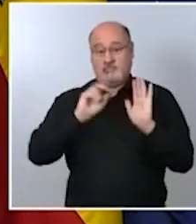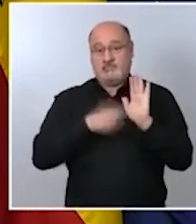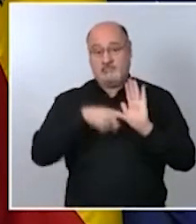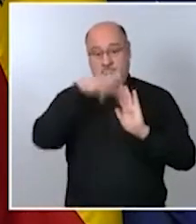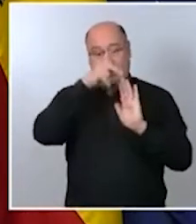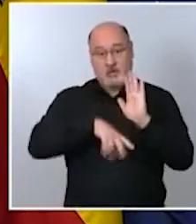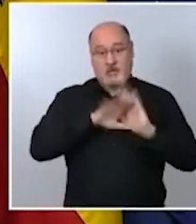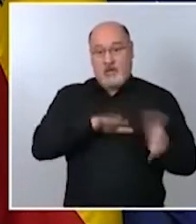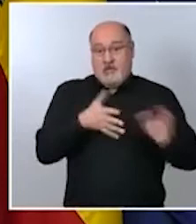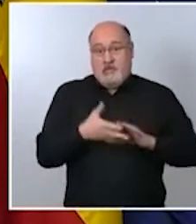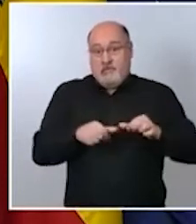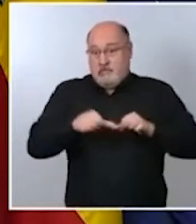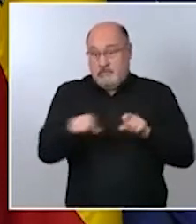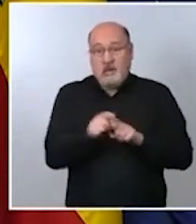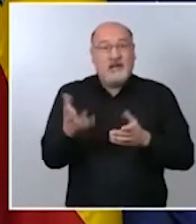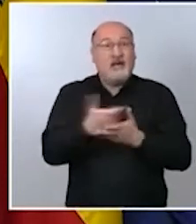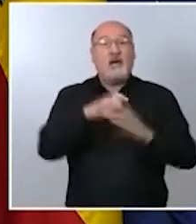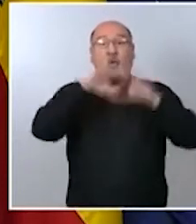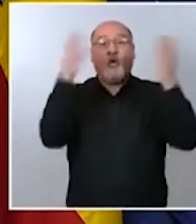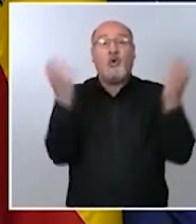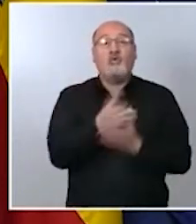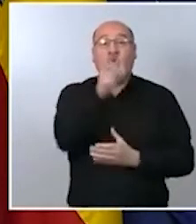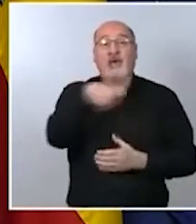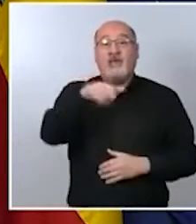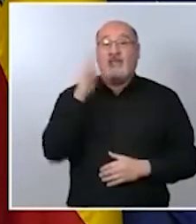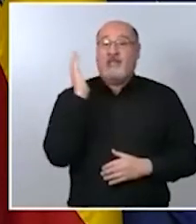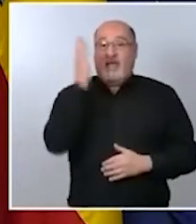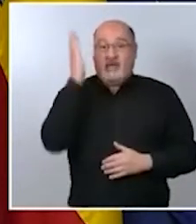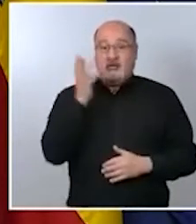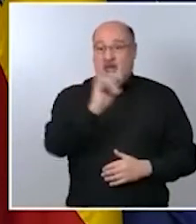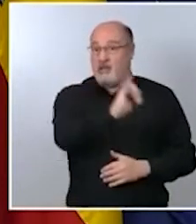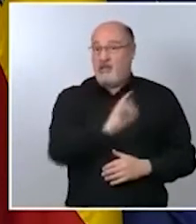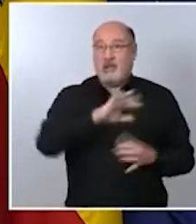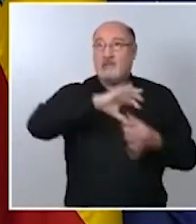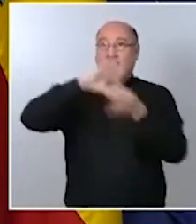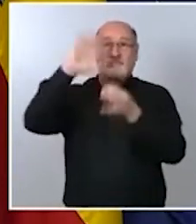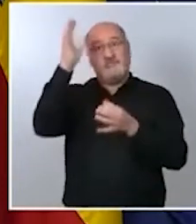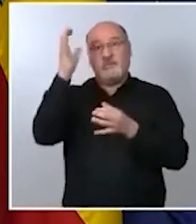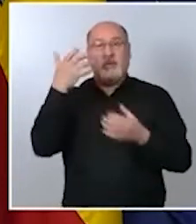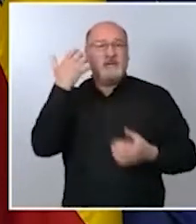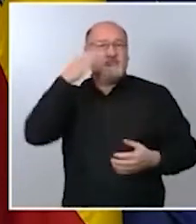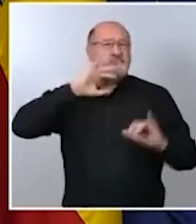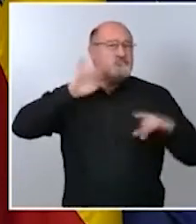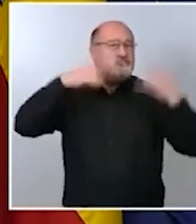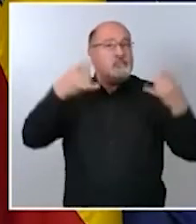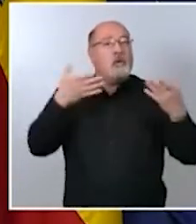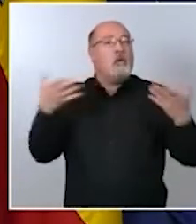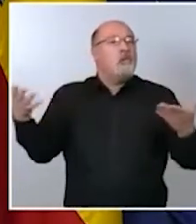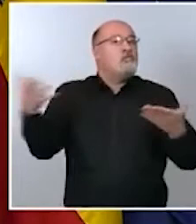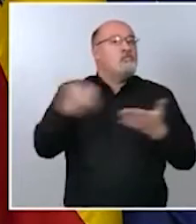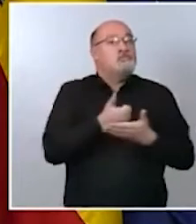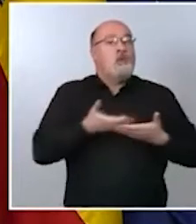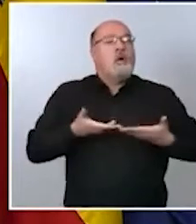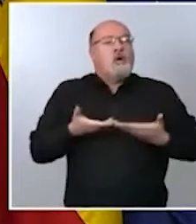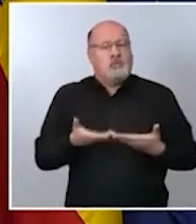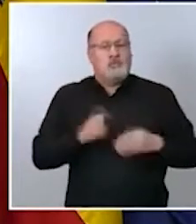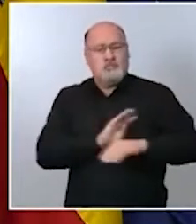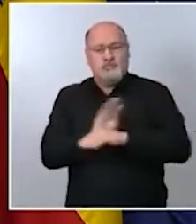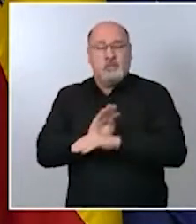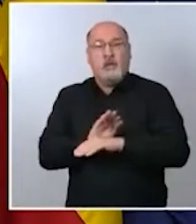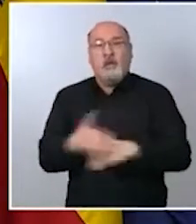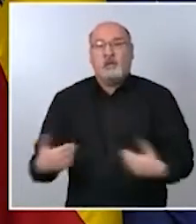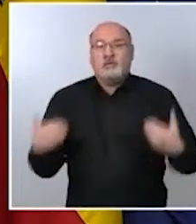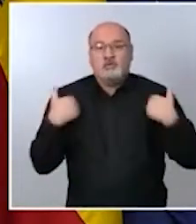daños que evidentemente nos encontramos con una emergencia absolutamente extraordinaria excepcional no sufran ningún daño